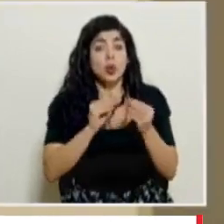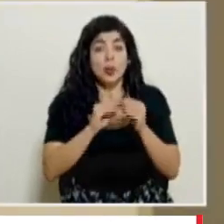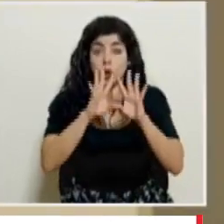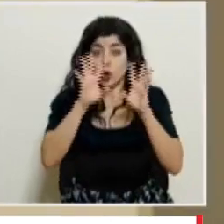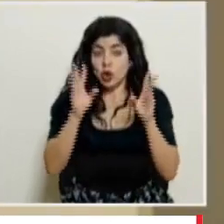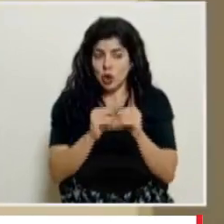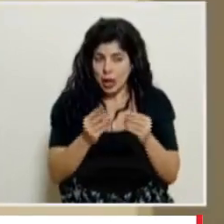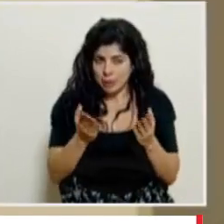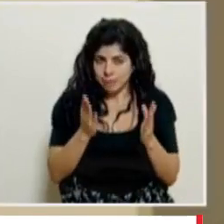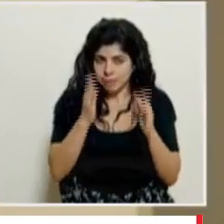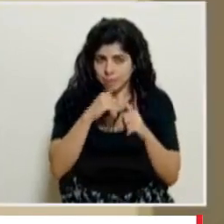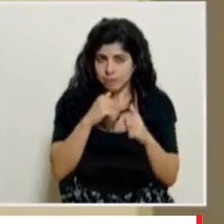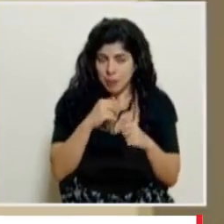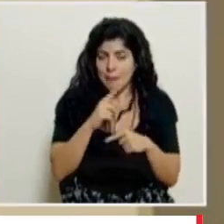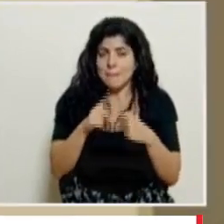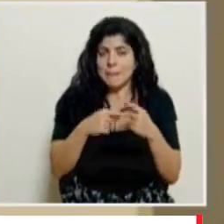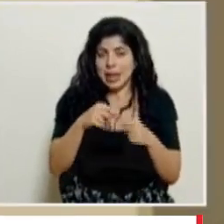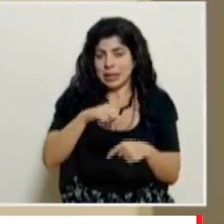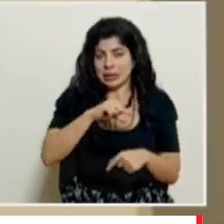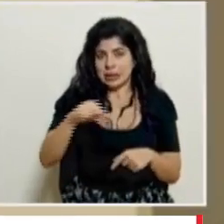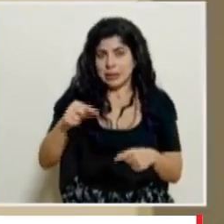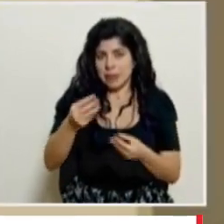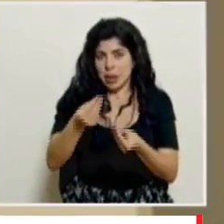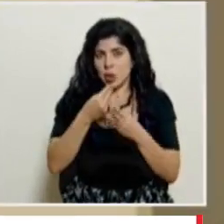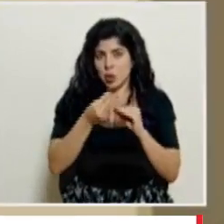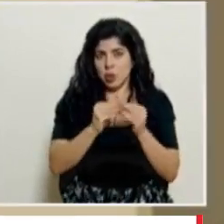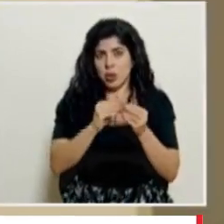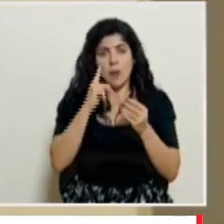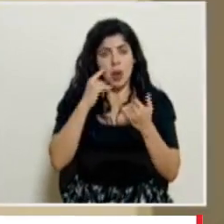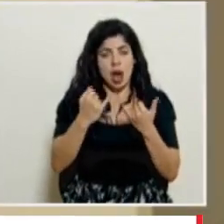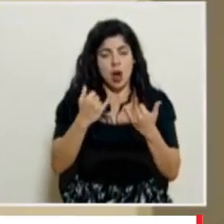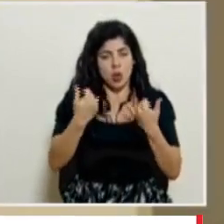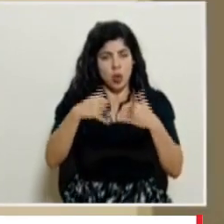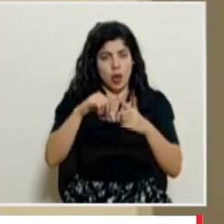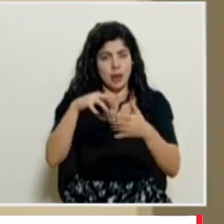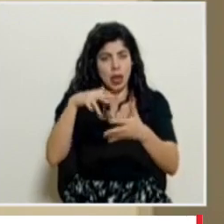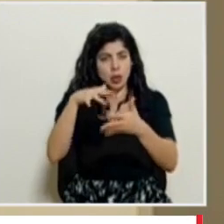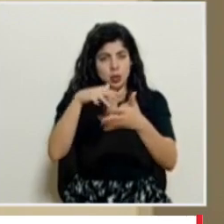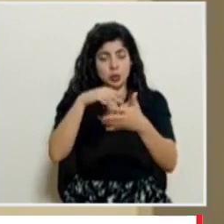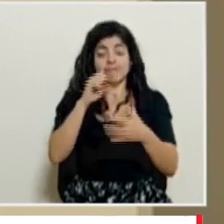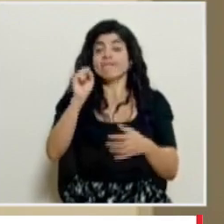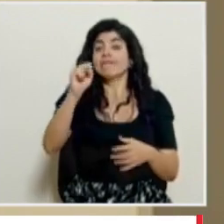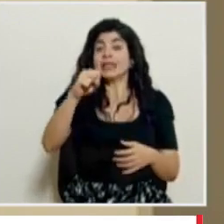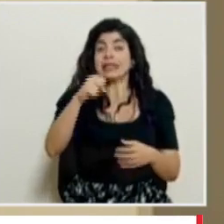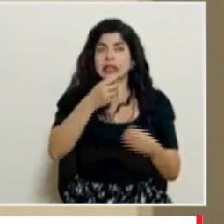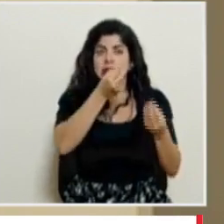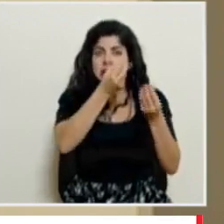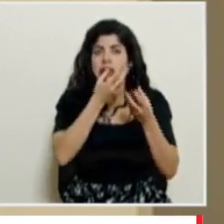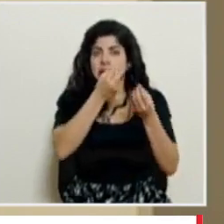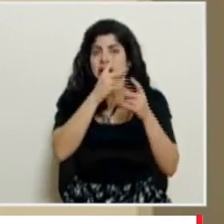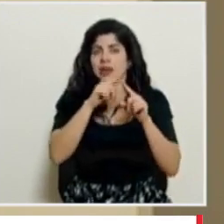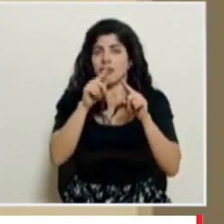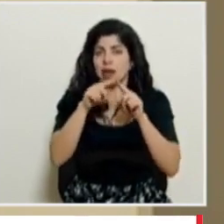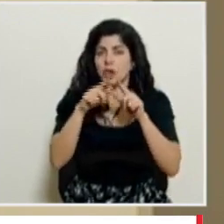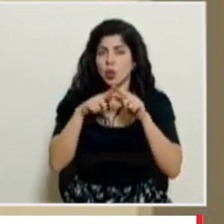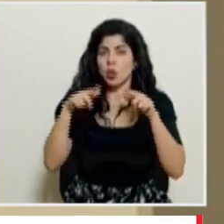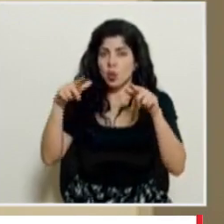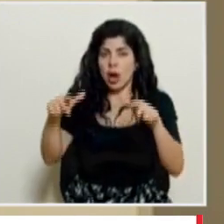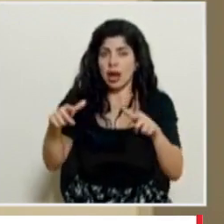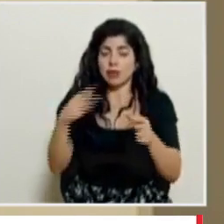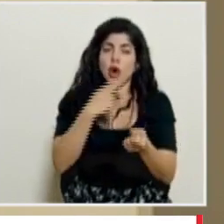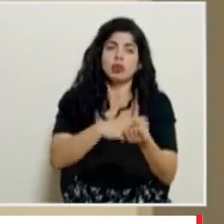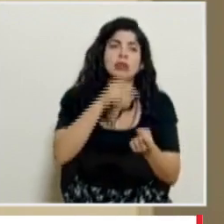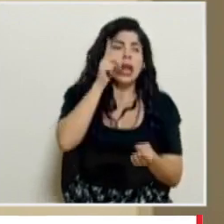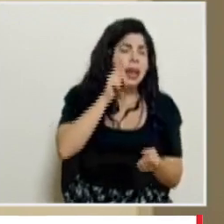total no lo tenemos vamos a tener un número en esta semana porque lo estamos analizando sí hemos tenido reportes de varios lugares del